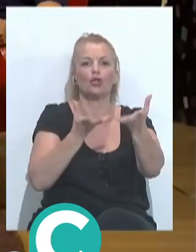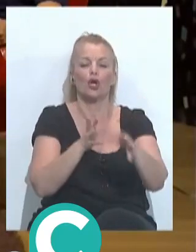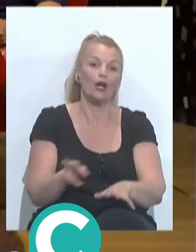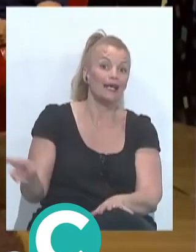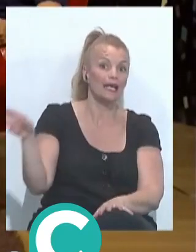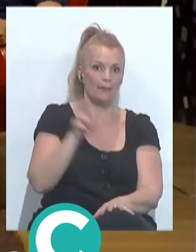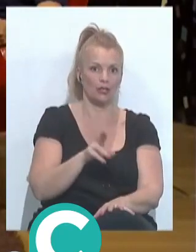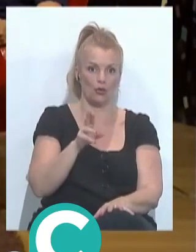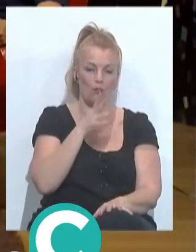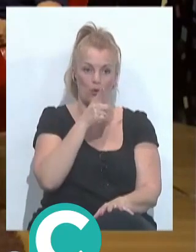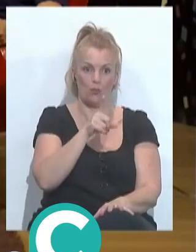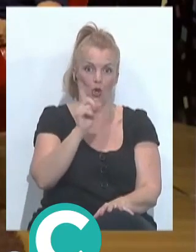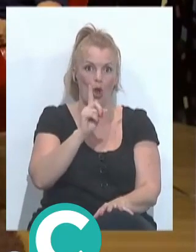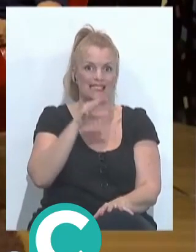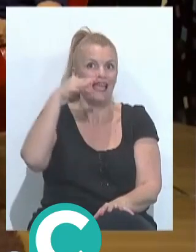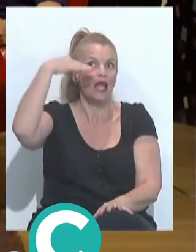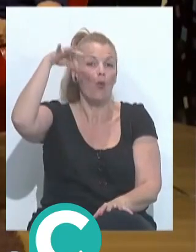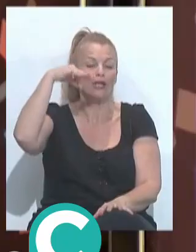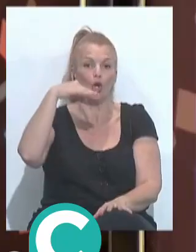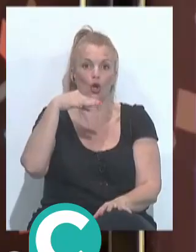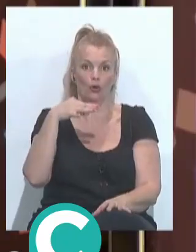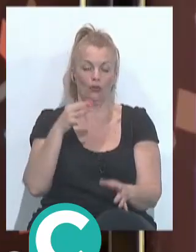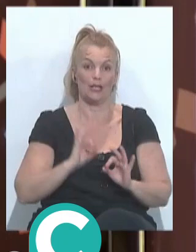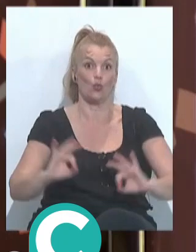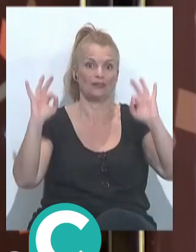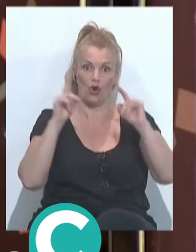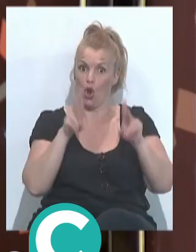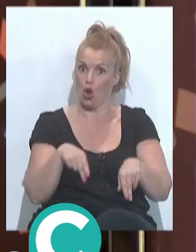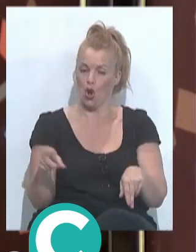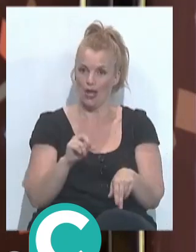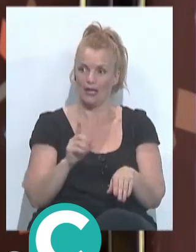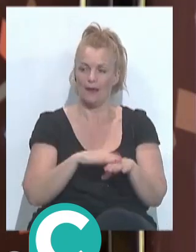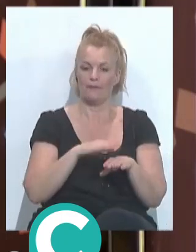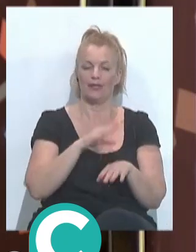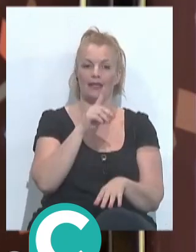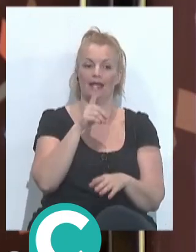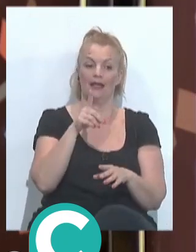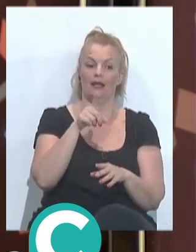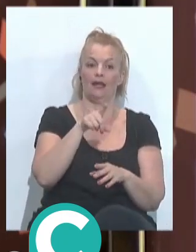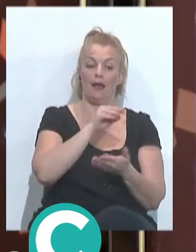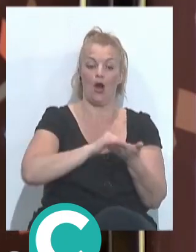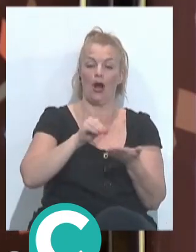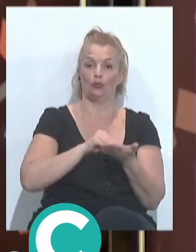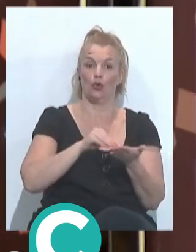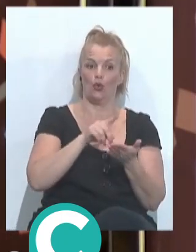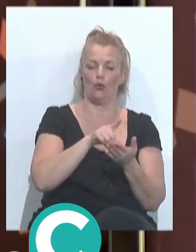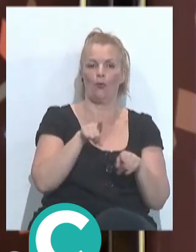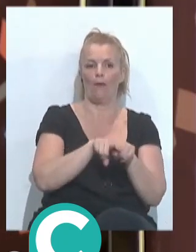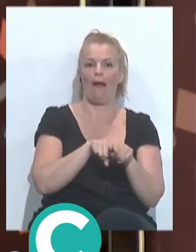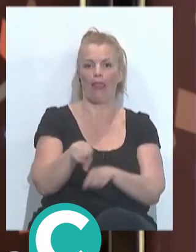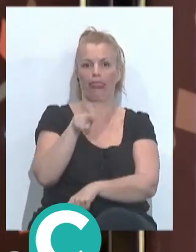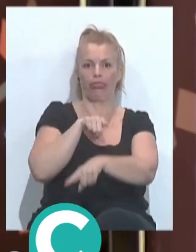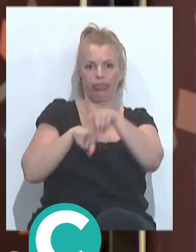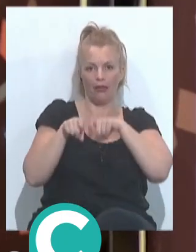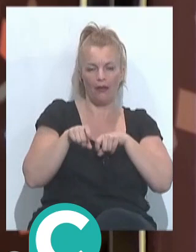repetido y que no fuera inédito pues fue cuando David en este caso reculó el autor y optó por bueno